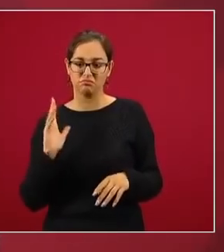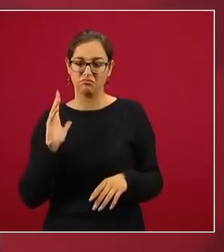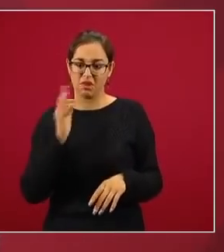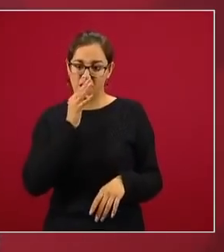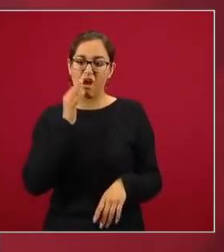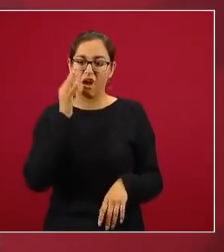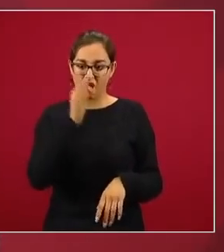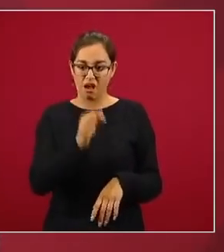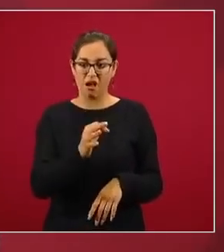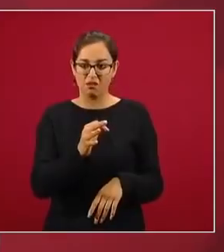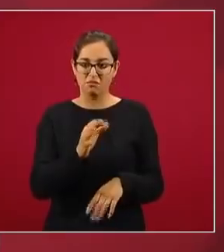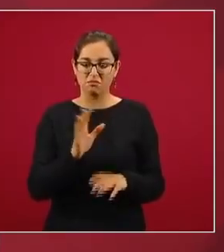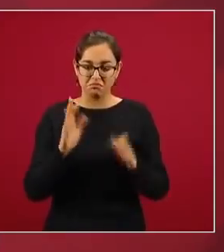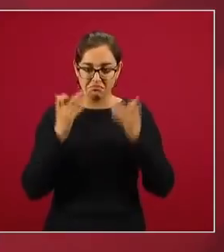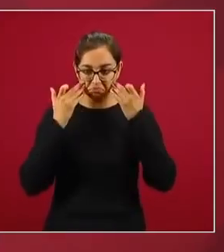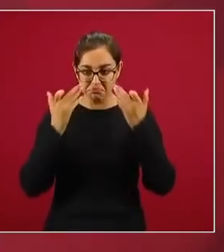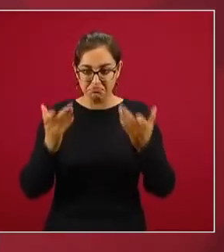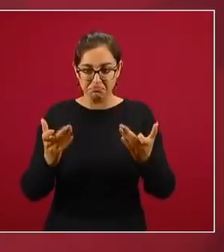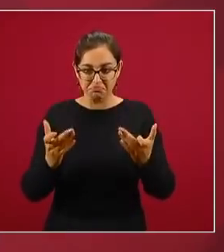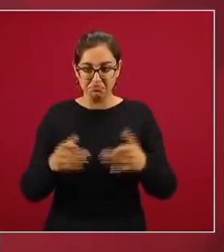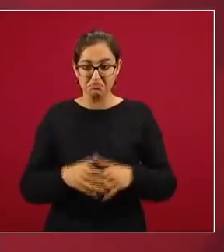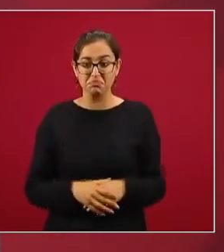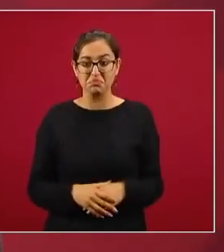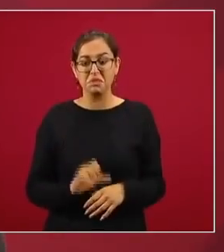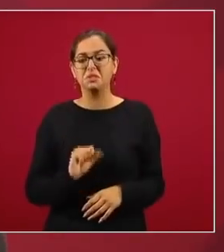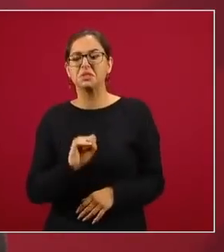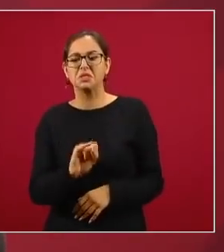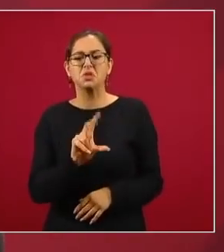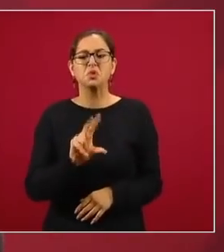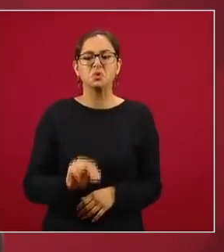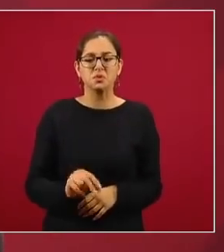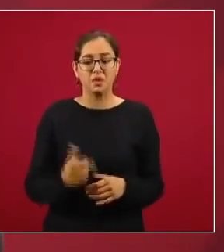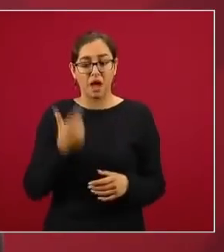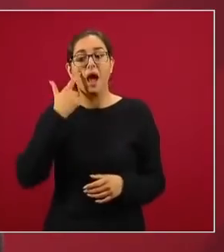lo pueda constatar si es cierto o no